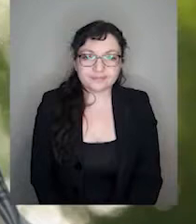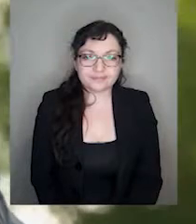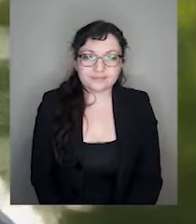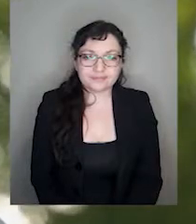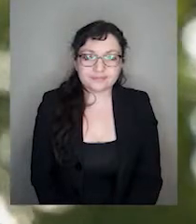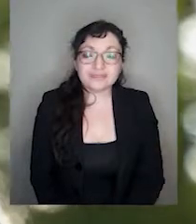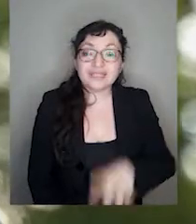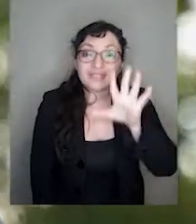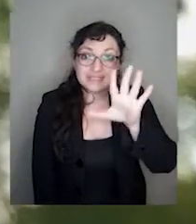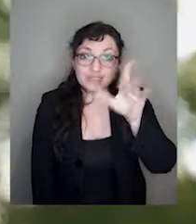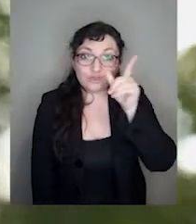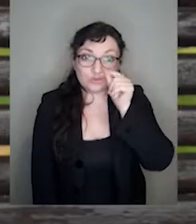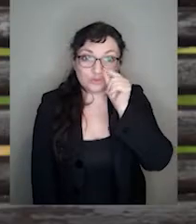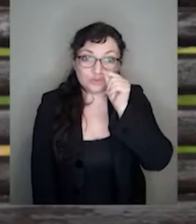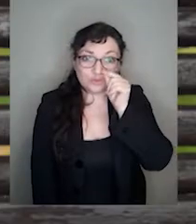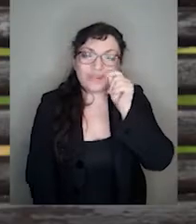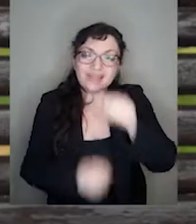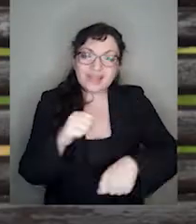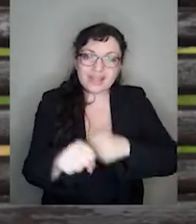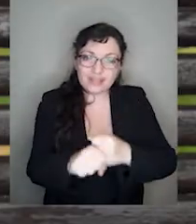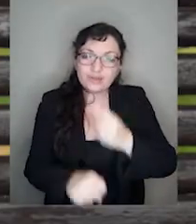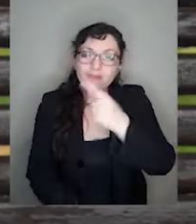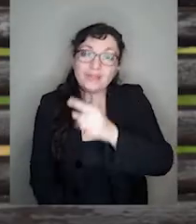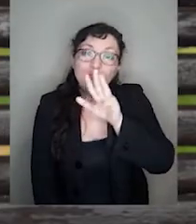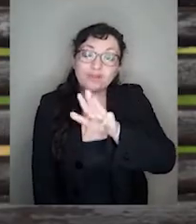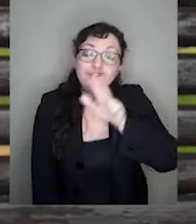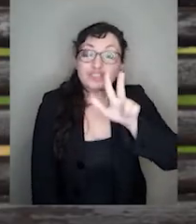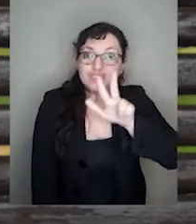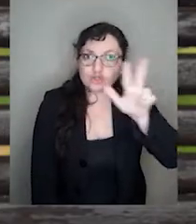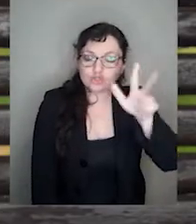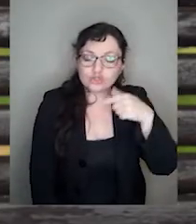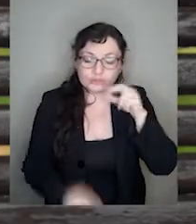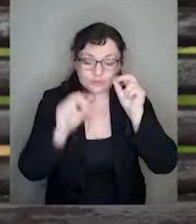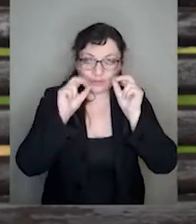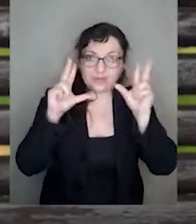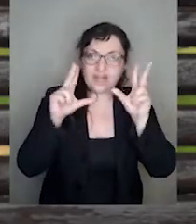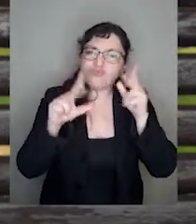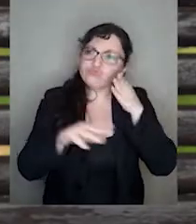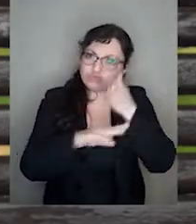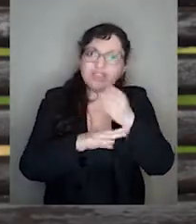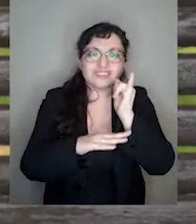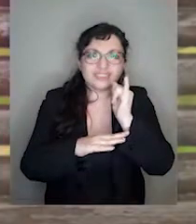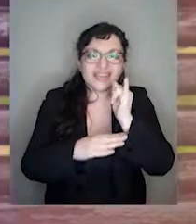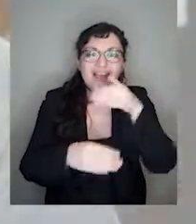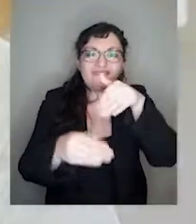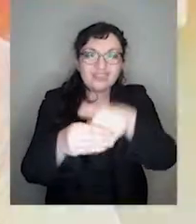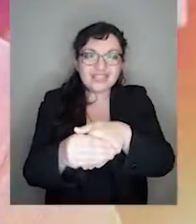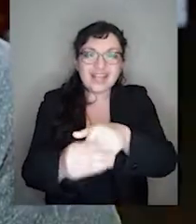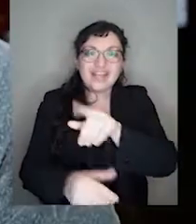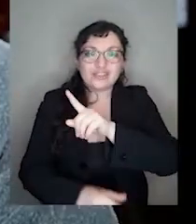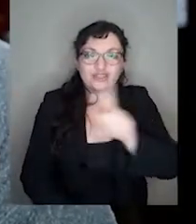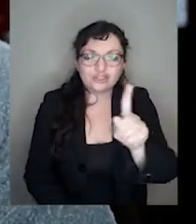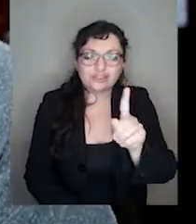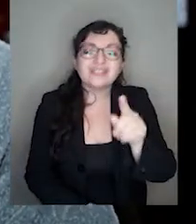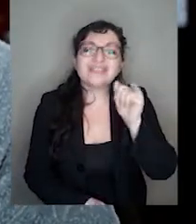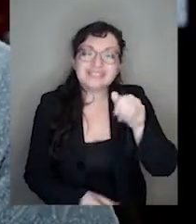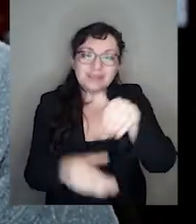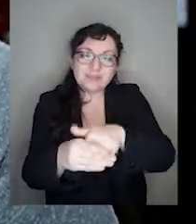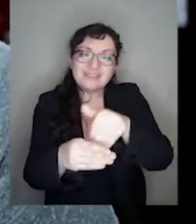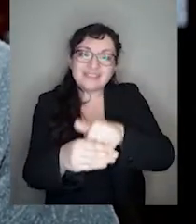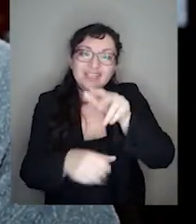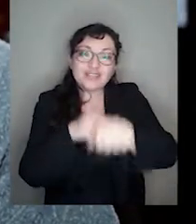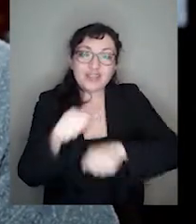El 5 de octubre de 1988 yo me levanté decidido a votar que no. En el plebiscito del año